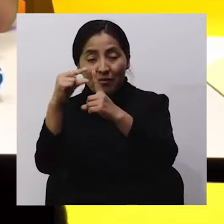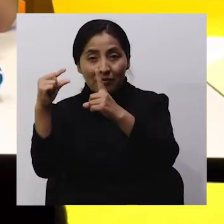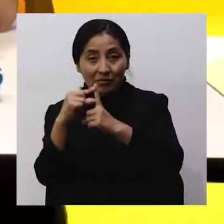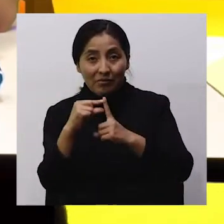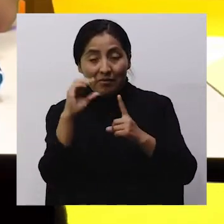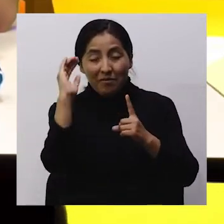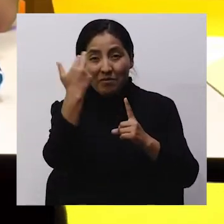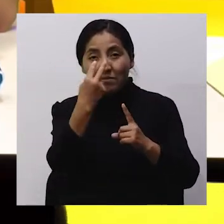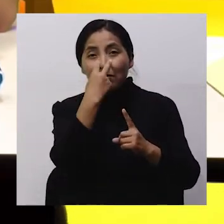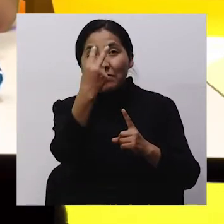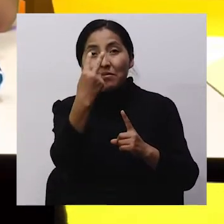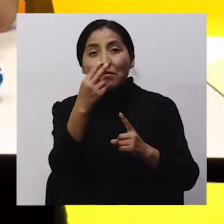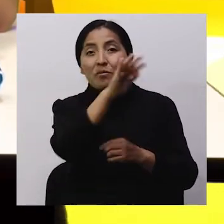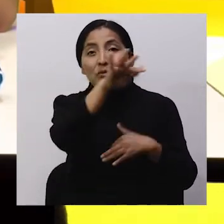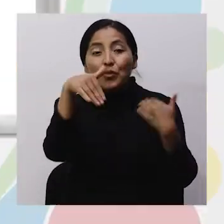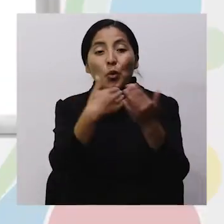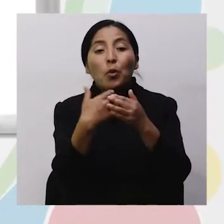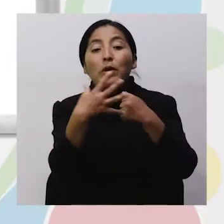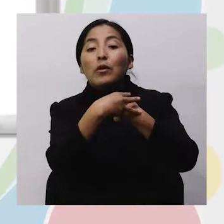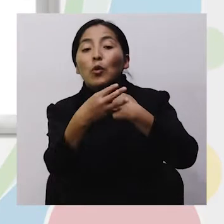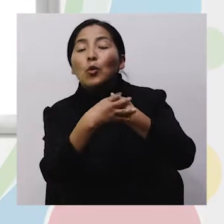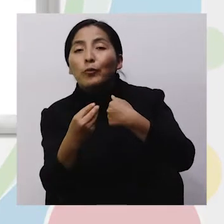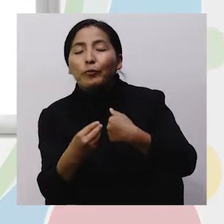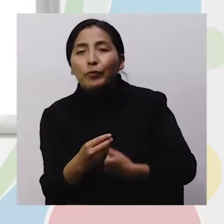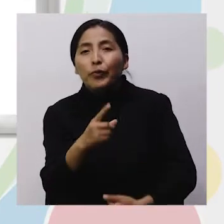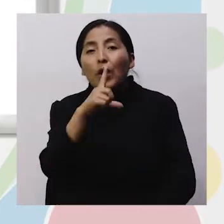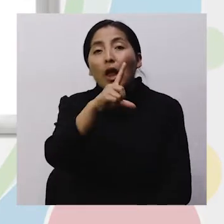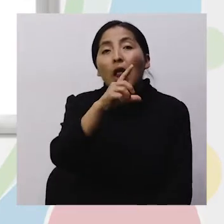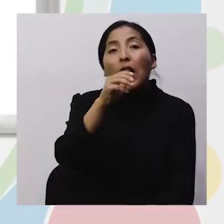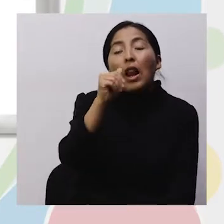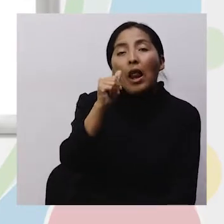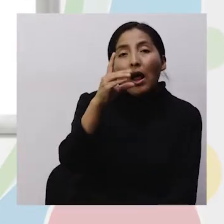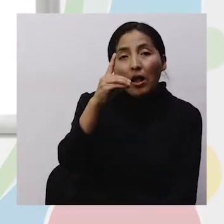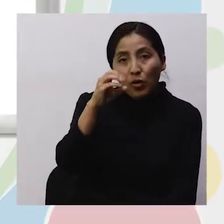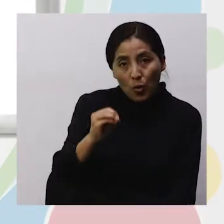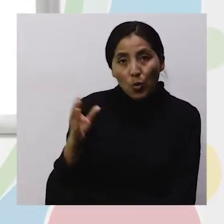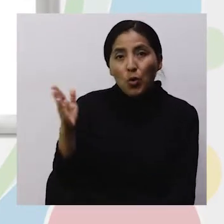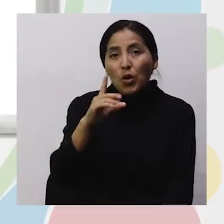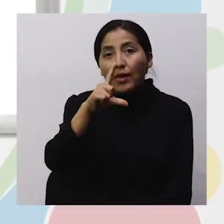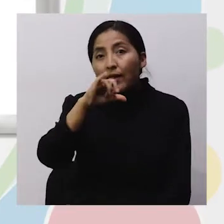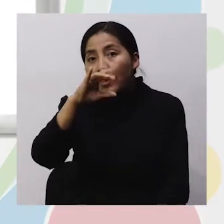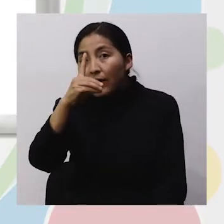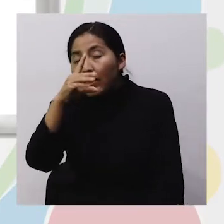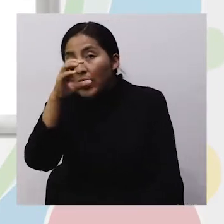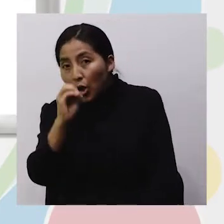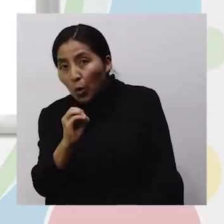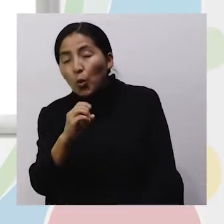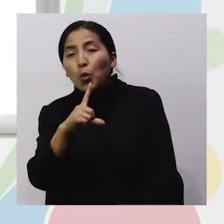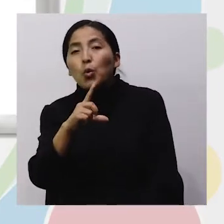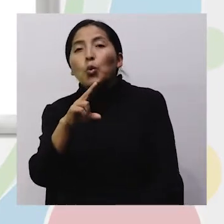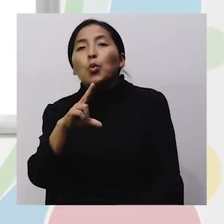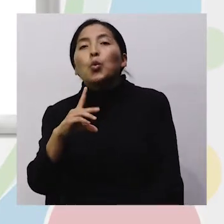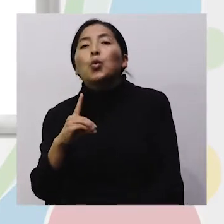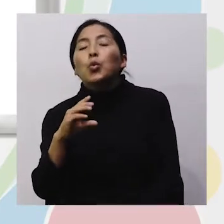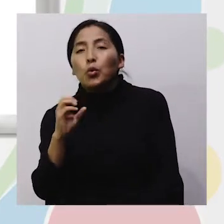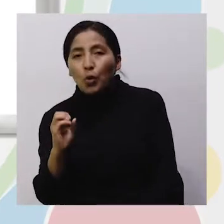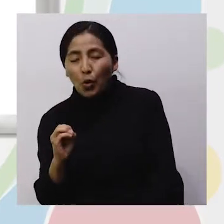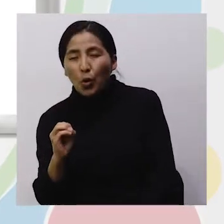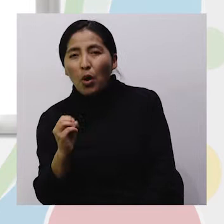Ya, muy bien A ver, niños, repitan Lado, ledo, lido, lodo, ludo